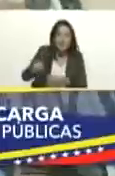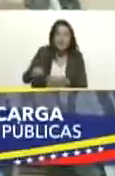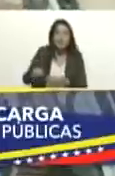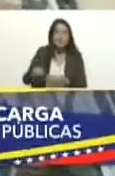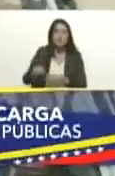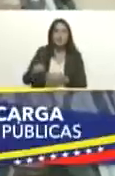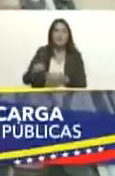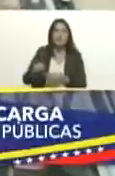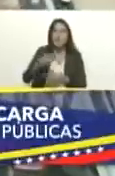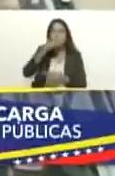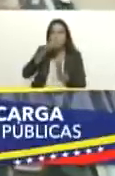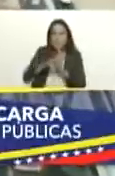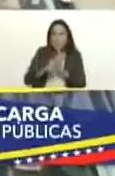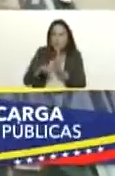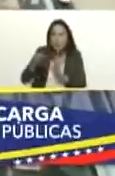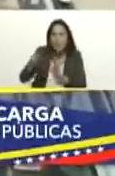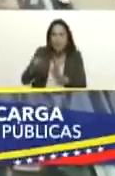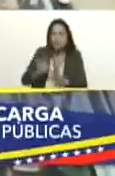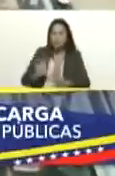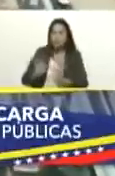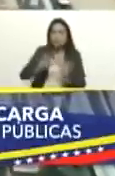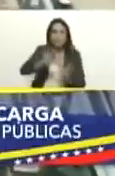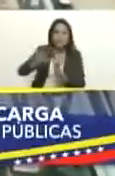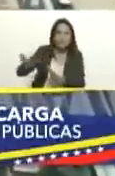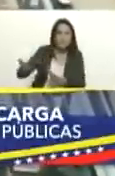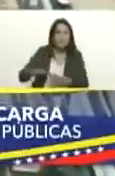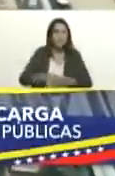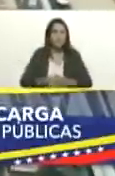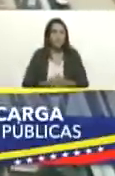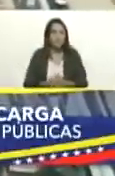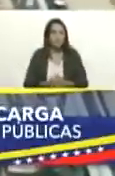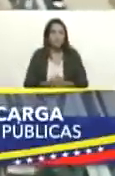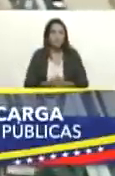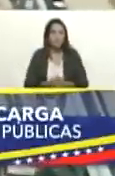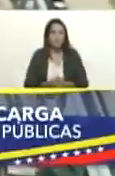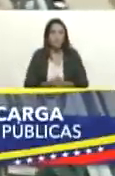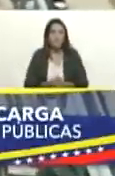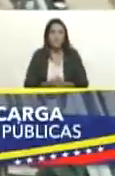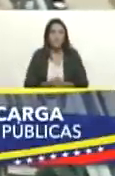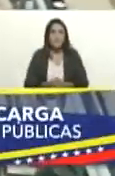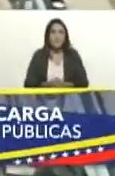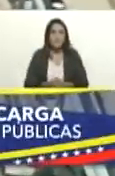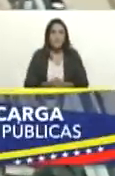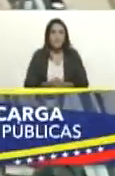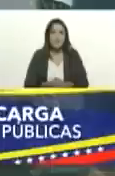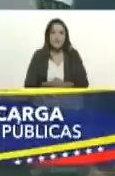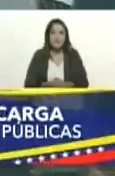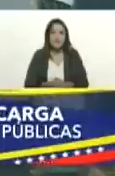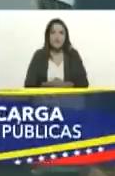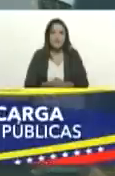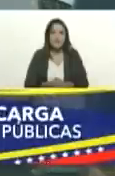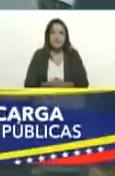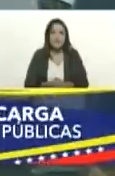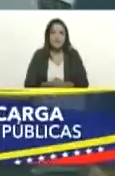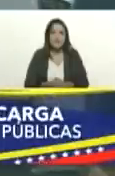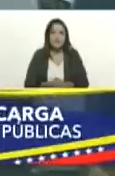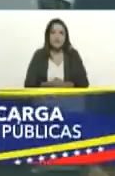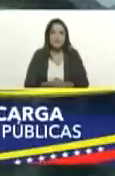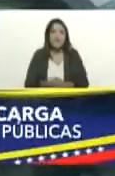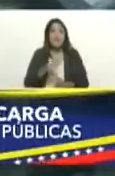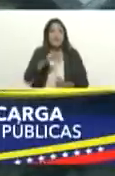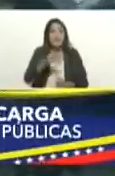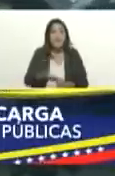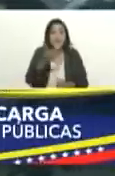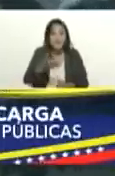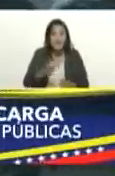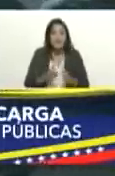adelante nuestra patria pero quisiera que nuestro viceministro Juan José Ramírez pueda explicarnos en detalle la importancia que tiene esta embarcación que